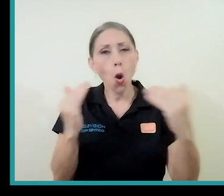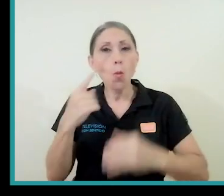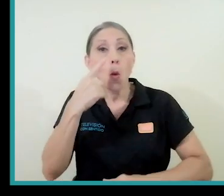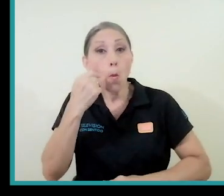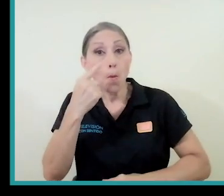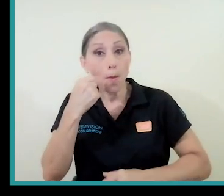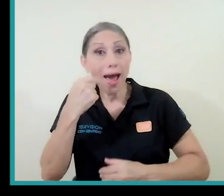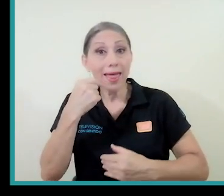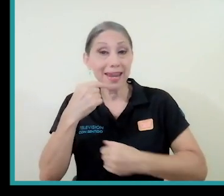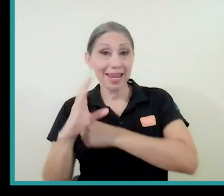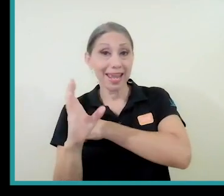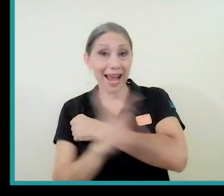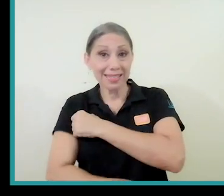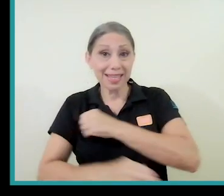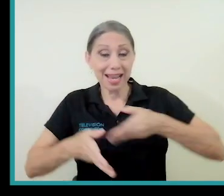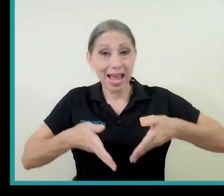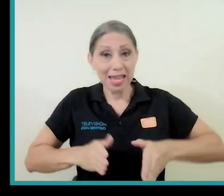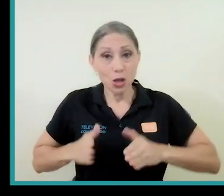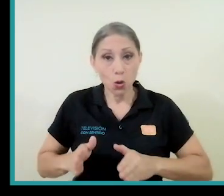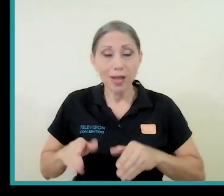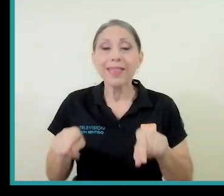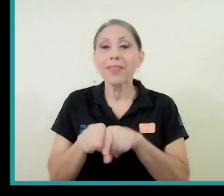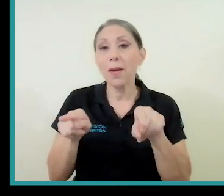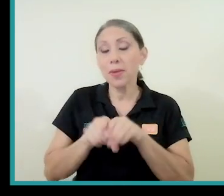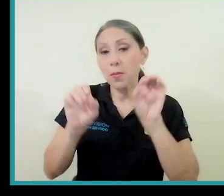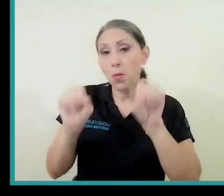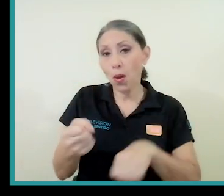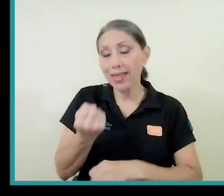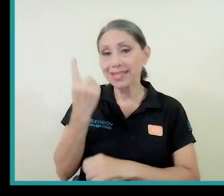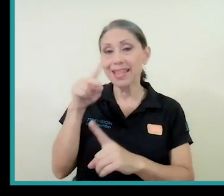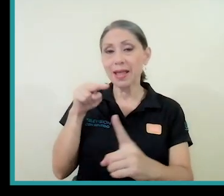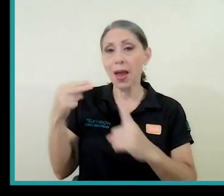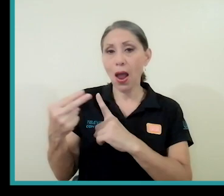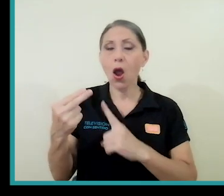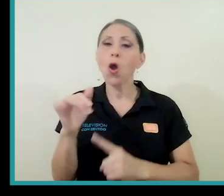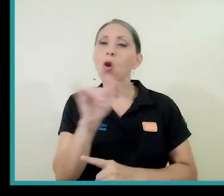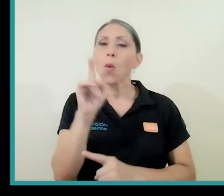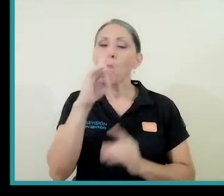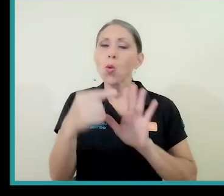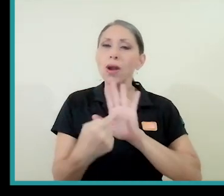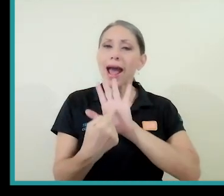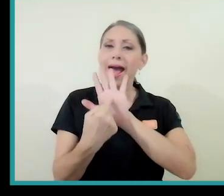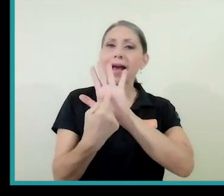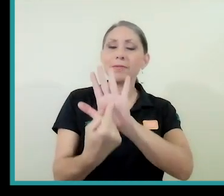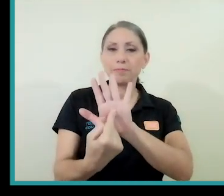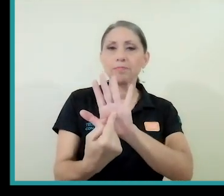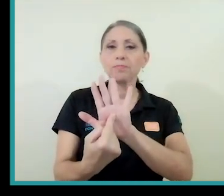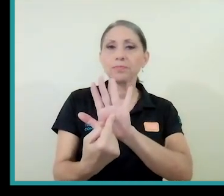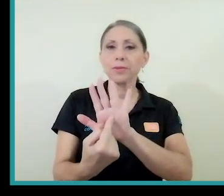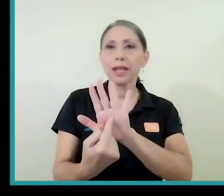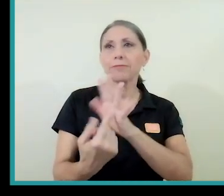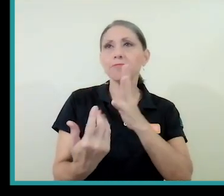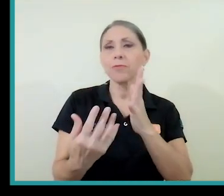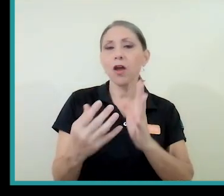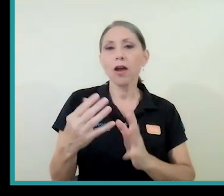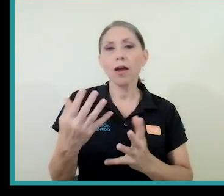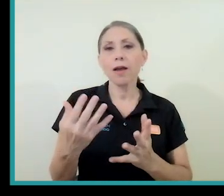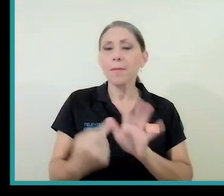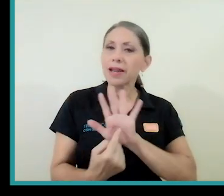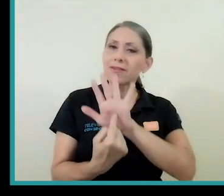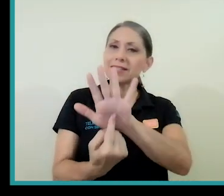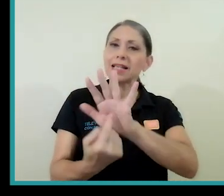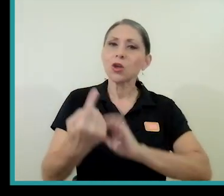como un padre que castiga, también puede ser interpretado como una manifestación de nuestra